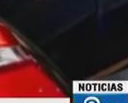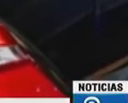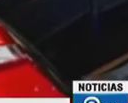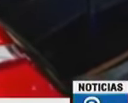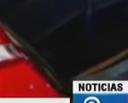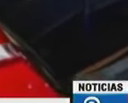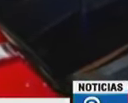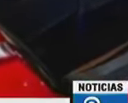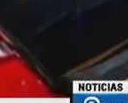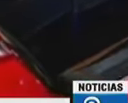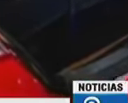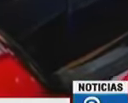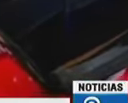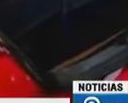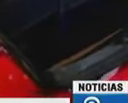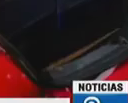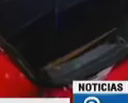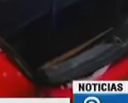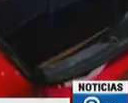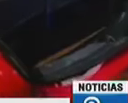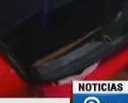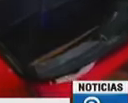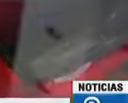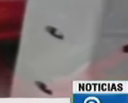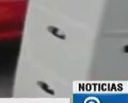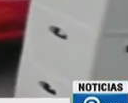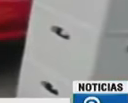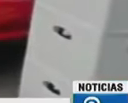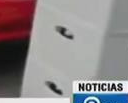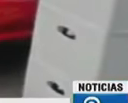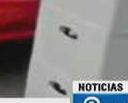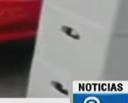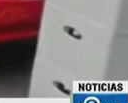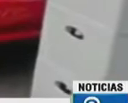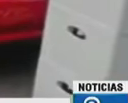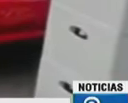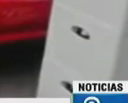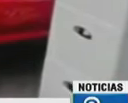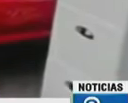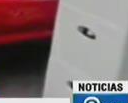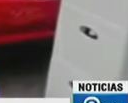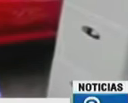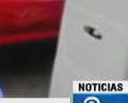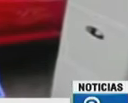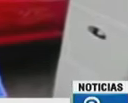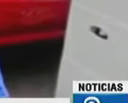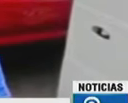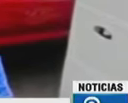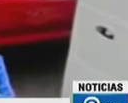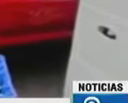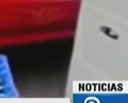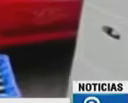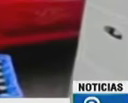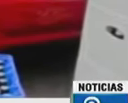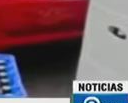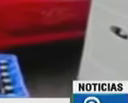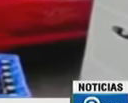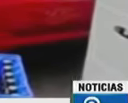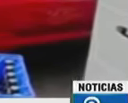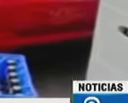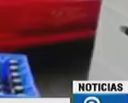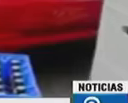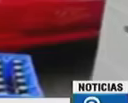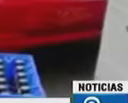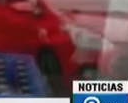específicamente en el área de Boquerón en esta ocasión al ser registrado y solicitar la documentación en estos operativos que realizan